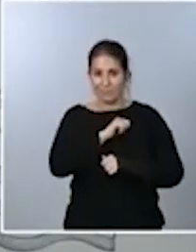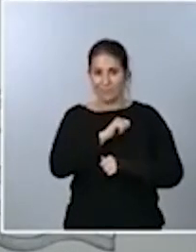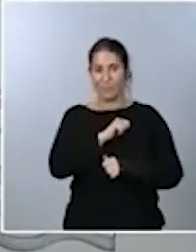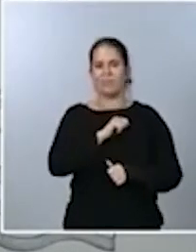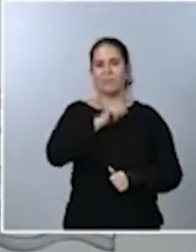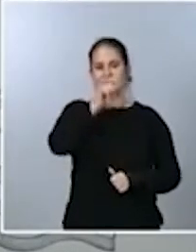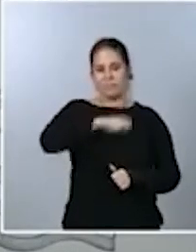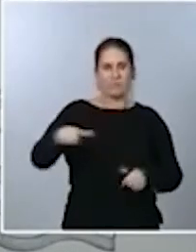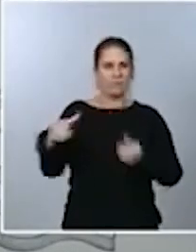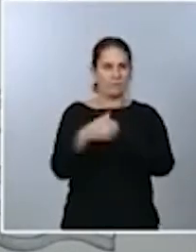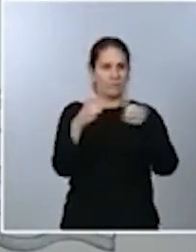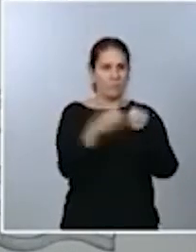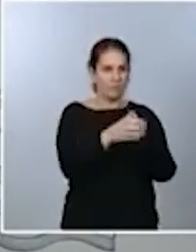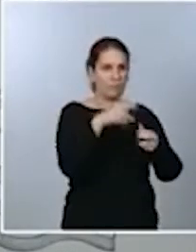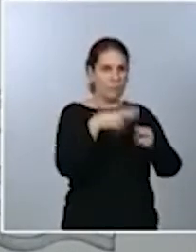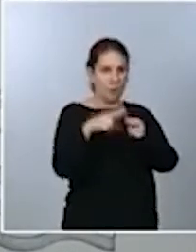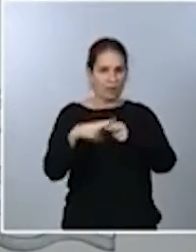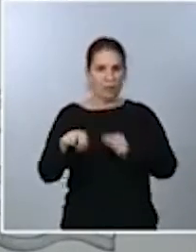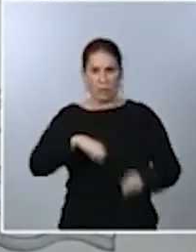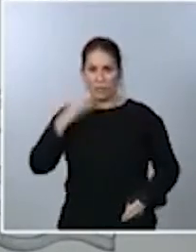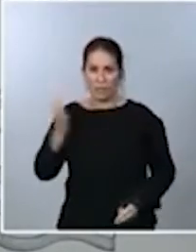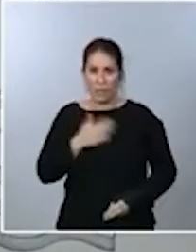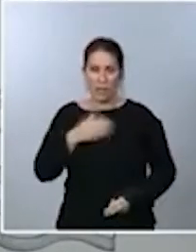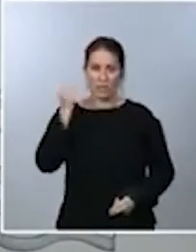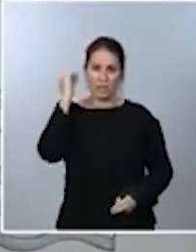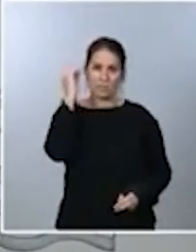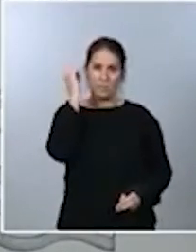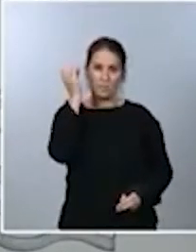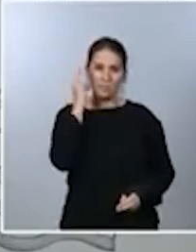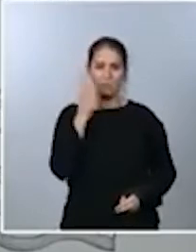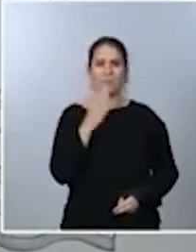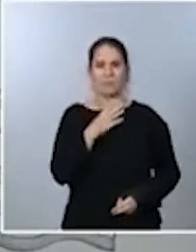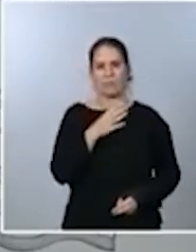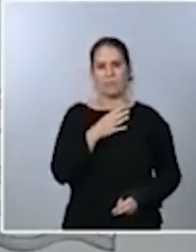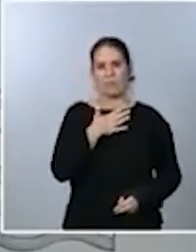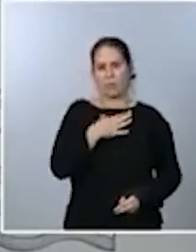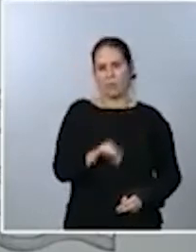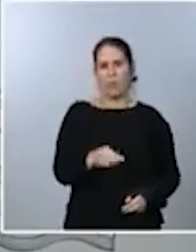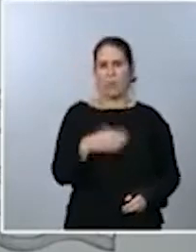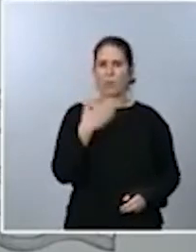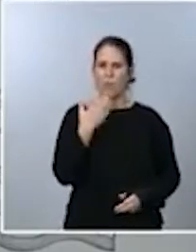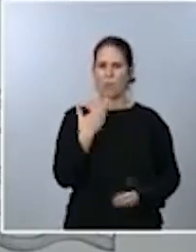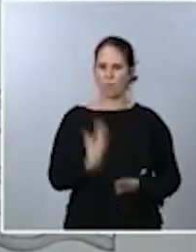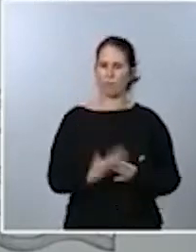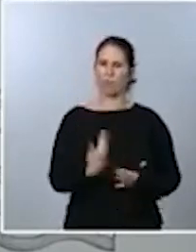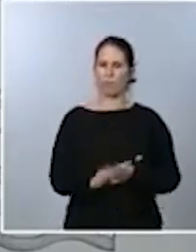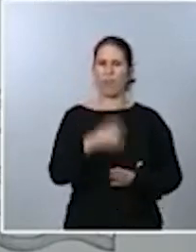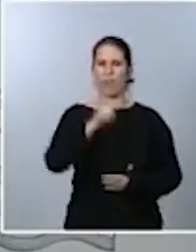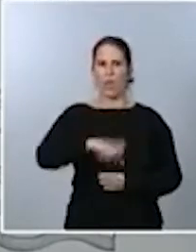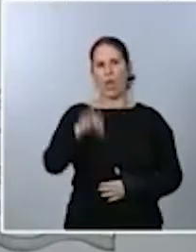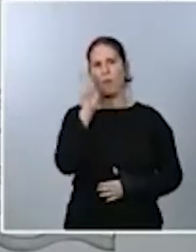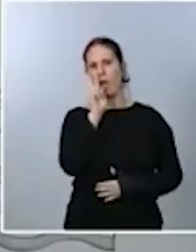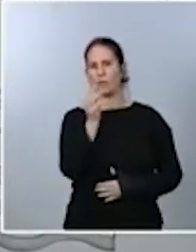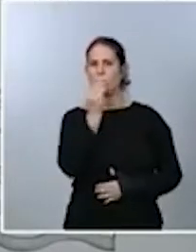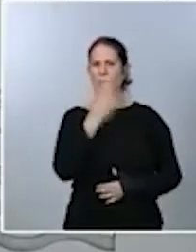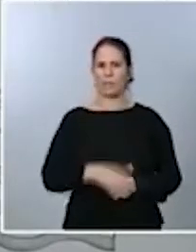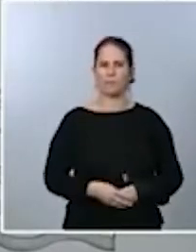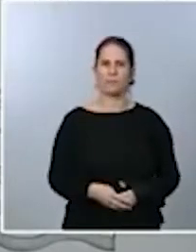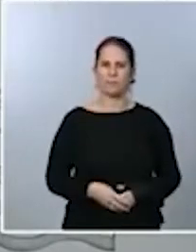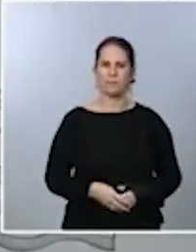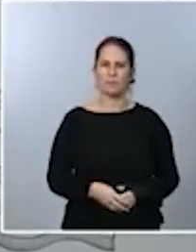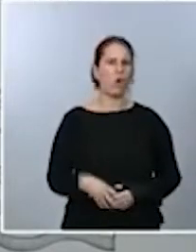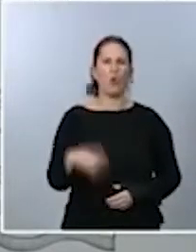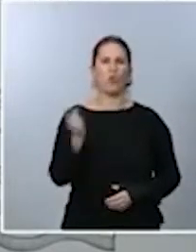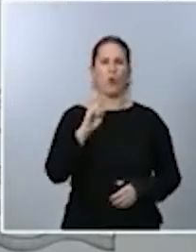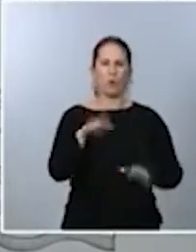políticas en el día de mañana puedan ser una referencia para todos los ciudadanos y no convirtamos el Congreso de los Diputados